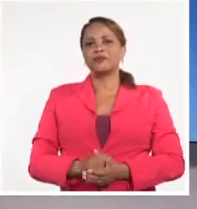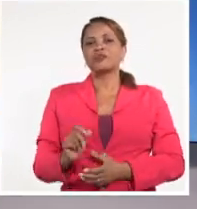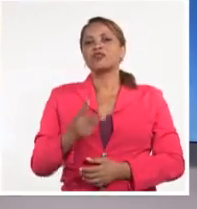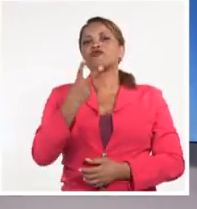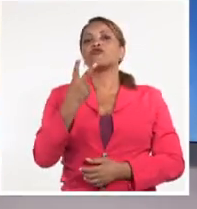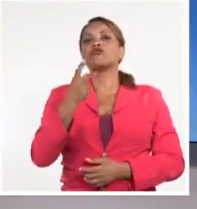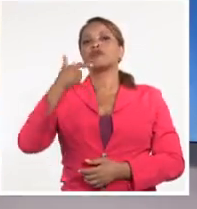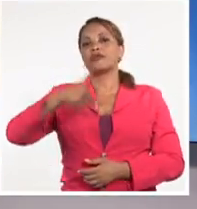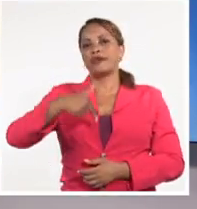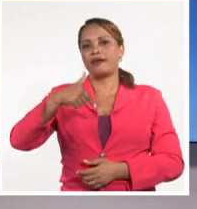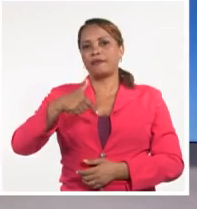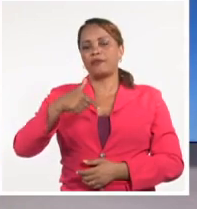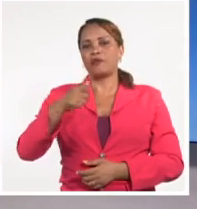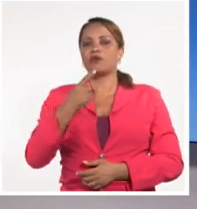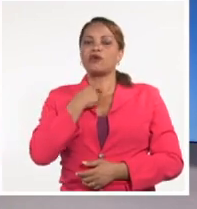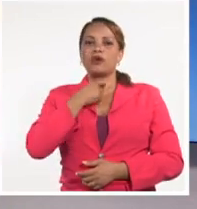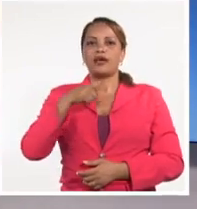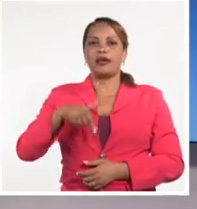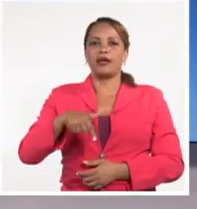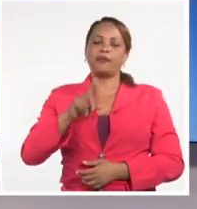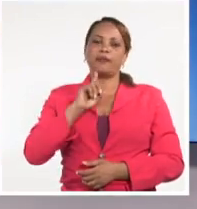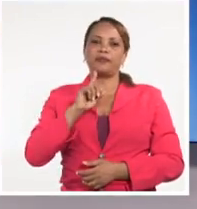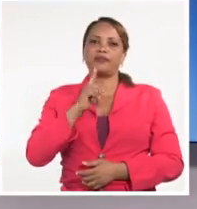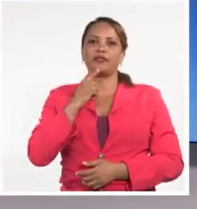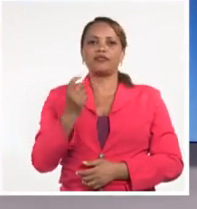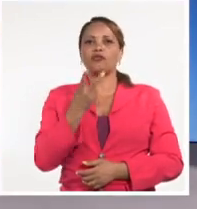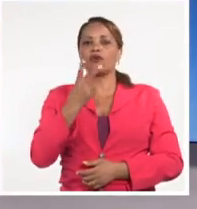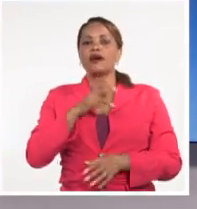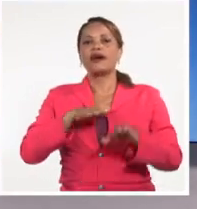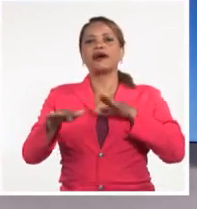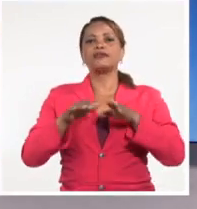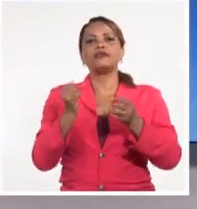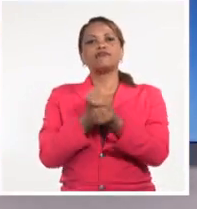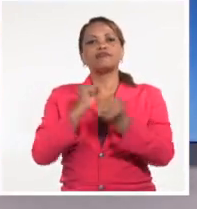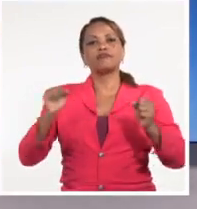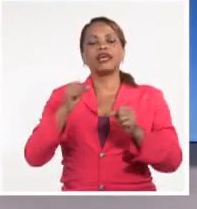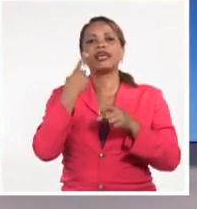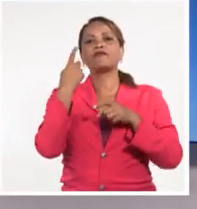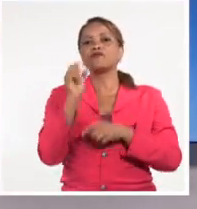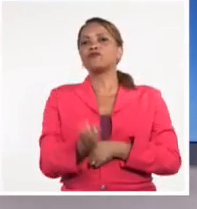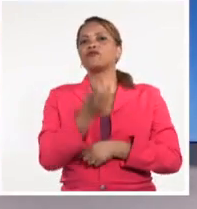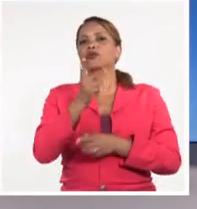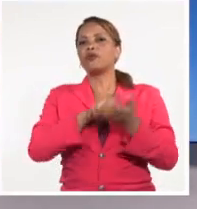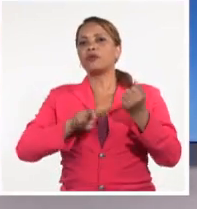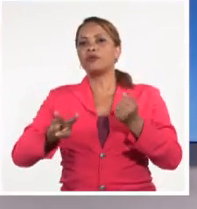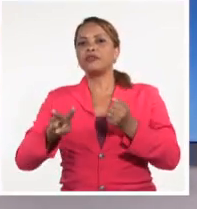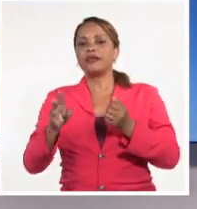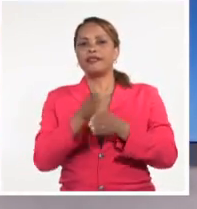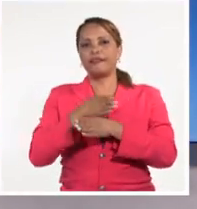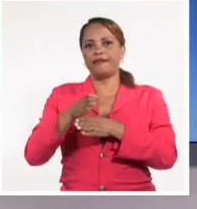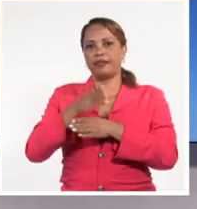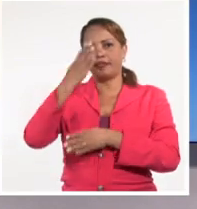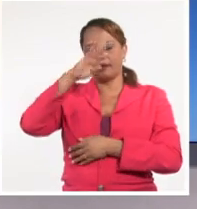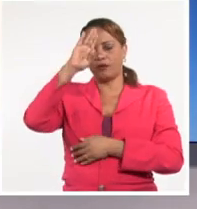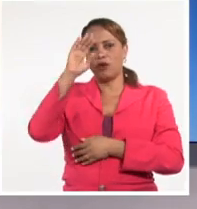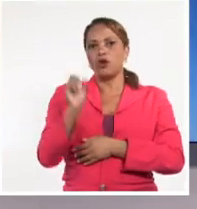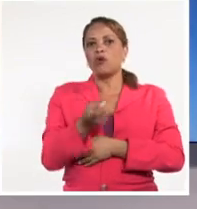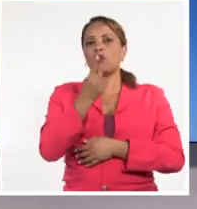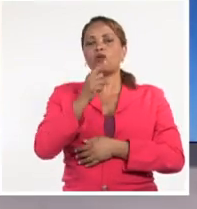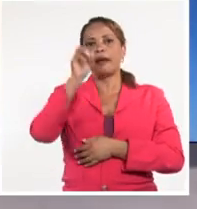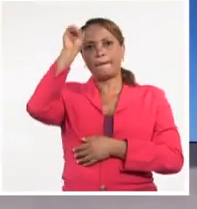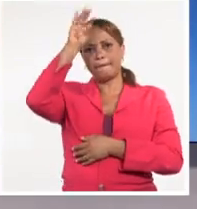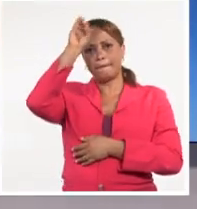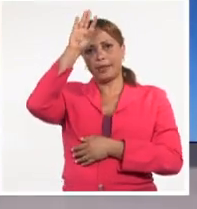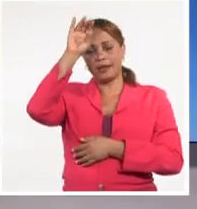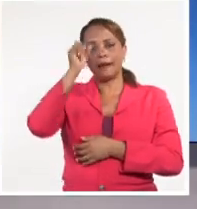ejemplos. Dos ejemplos de acciones terroristas ejecutadas en dos provincias diferentes del país. La primera de ellas en Minas de Matambre, Pinar del